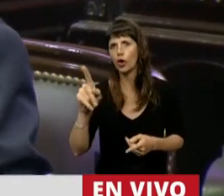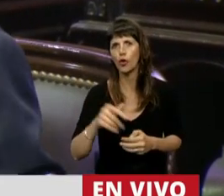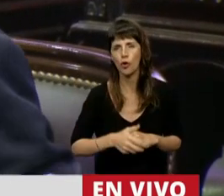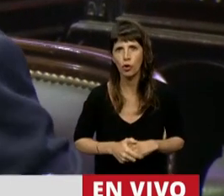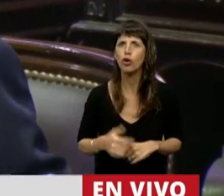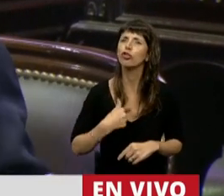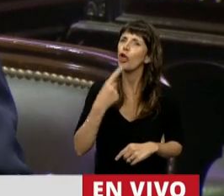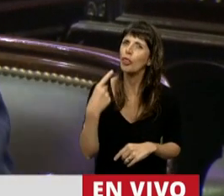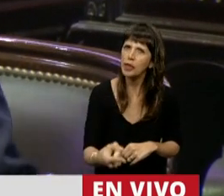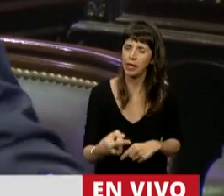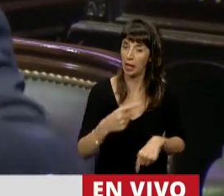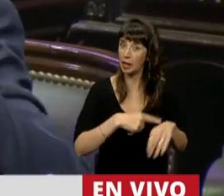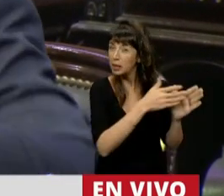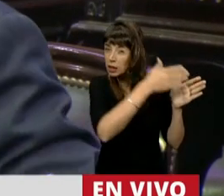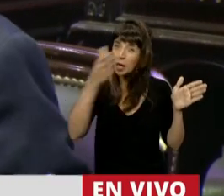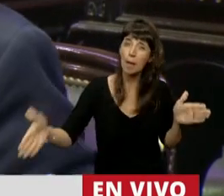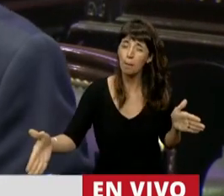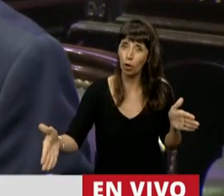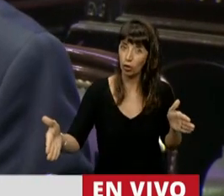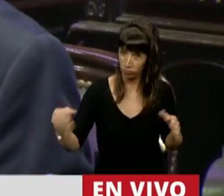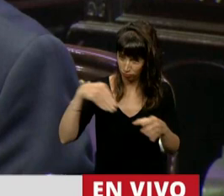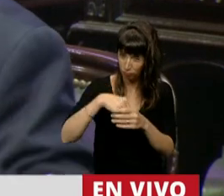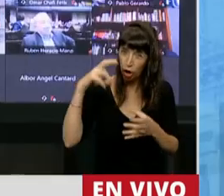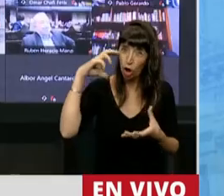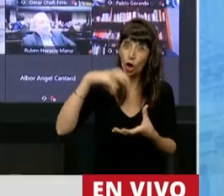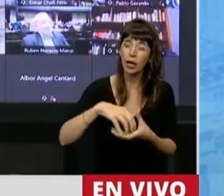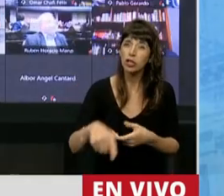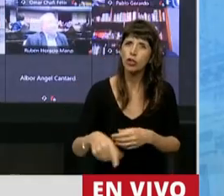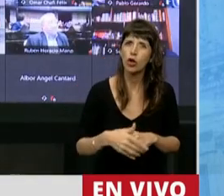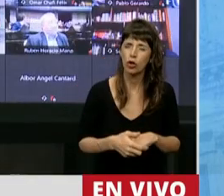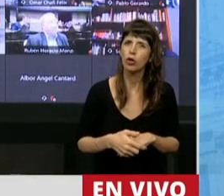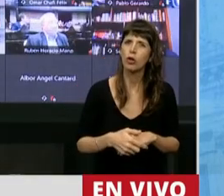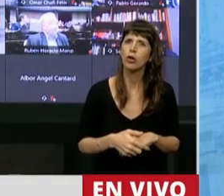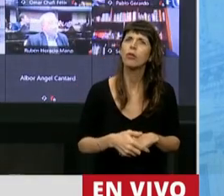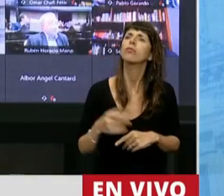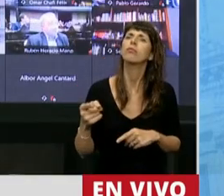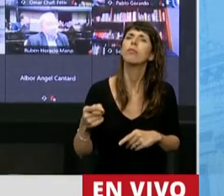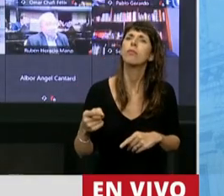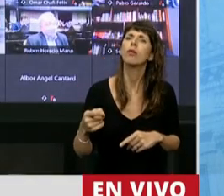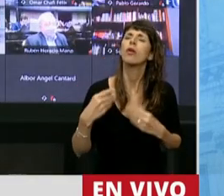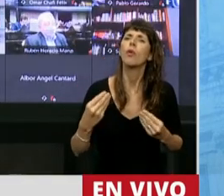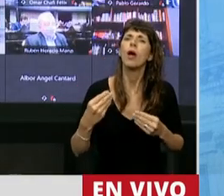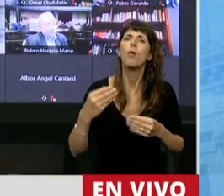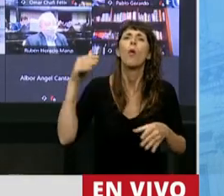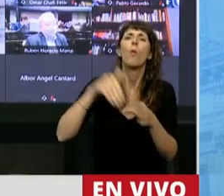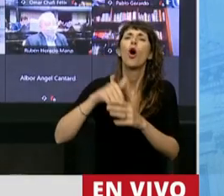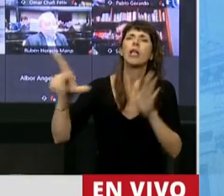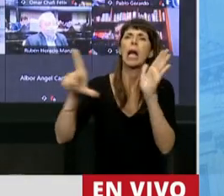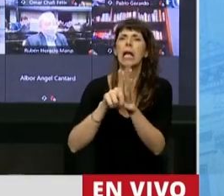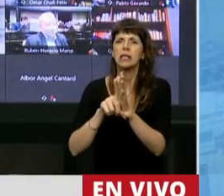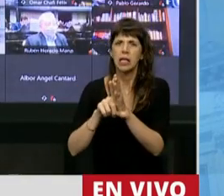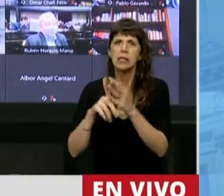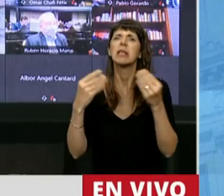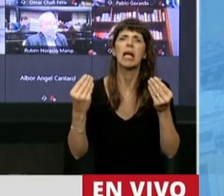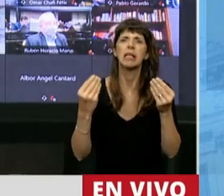Dije durante todo este tiempo en este Parlamento ¿cuándo vamos a votar leyes que no sean un traje a medida del poder?